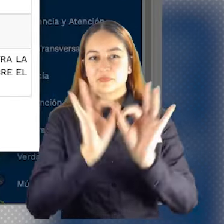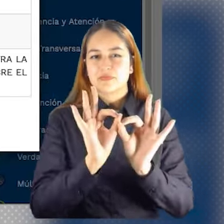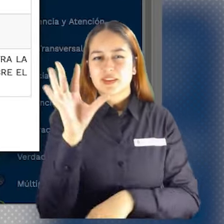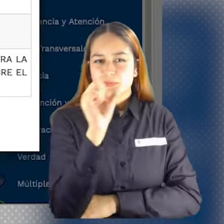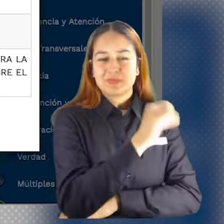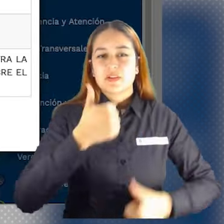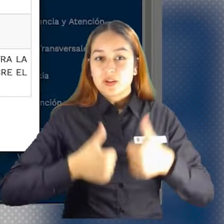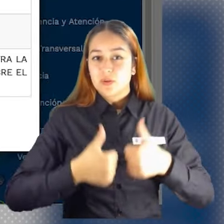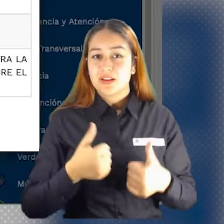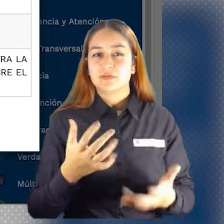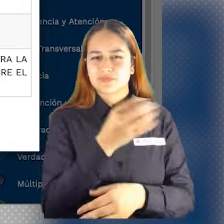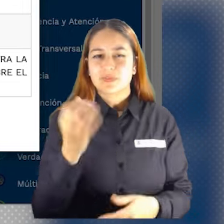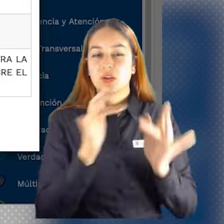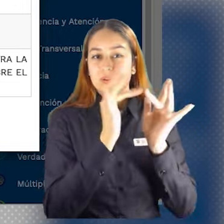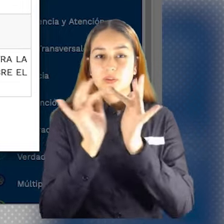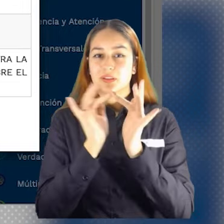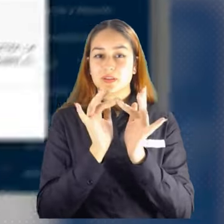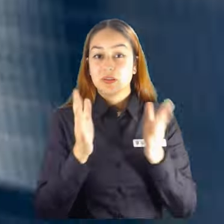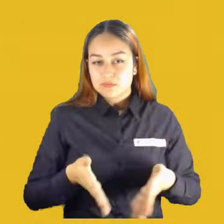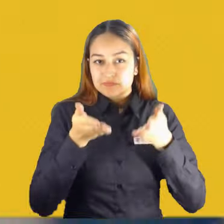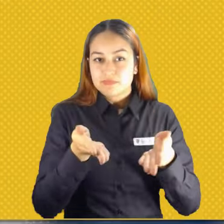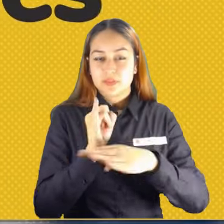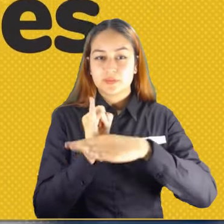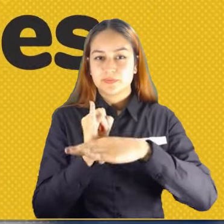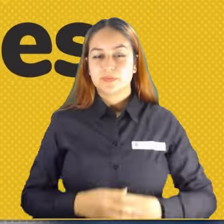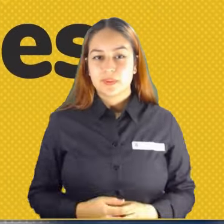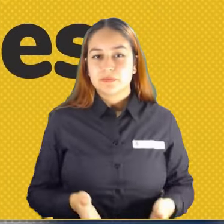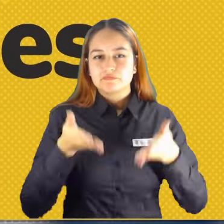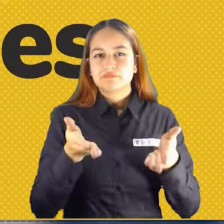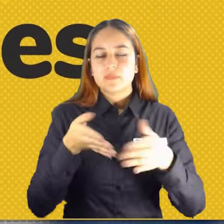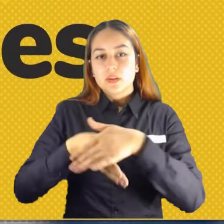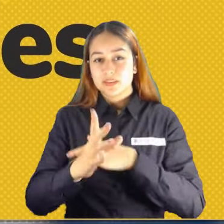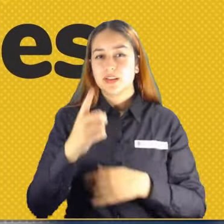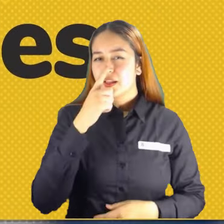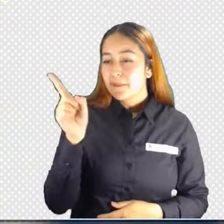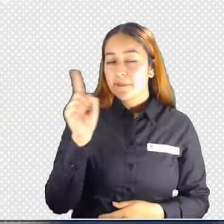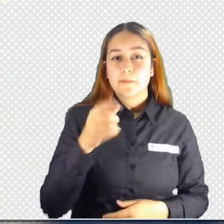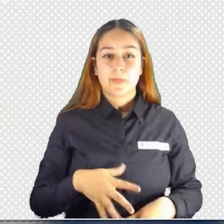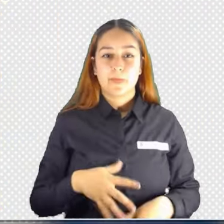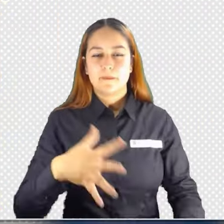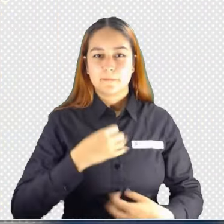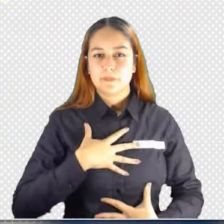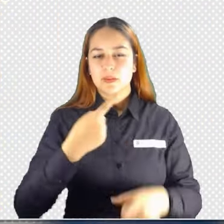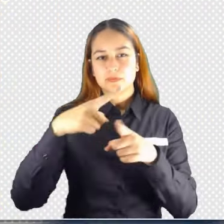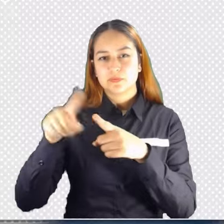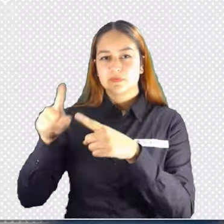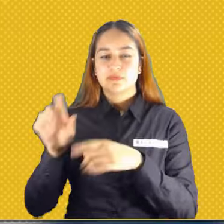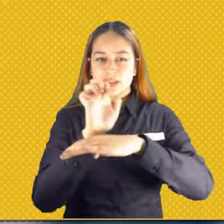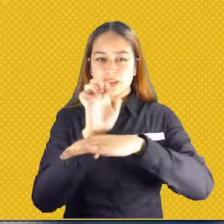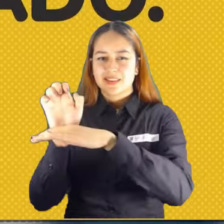datos de contacto de la entidad que ofrece la oferta institucional. Accede ahora mismo y descubre todas las oportunidades que diferentes entidades